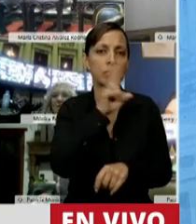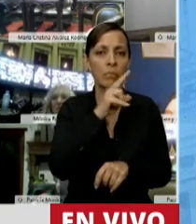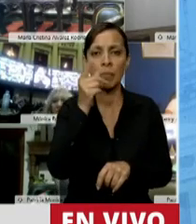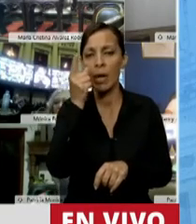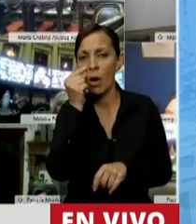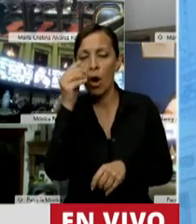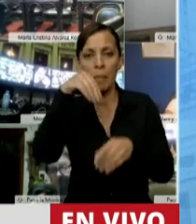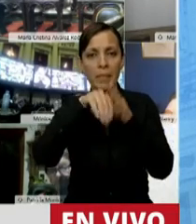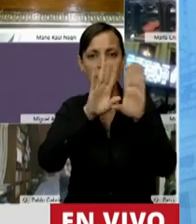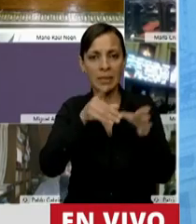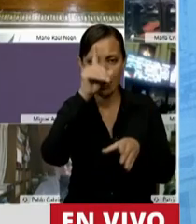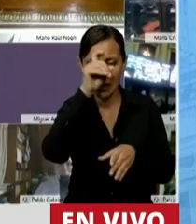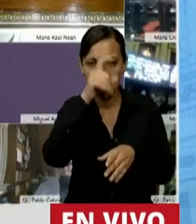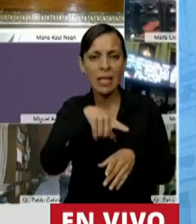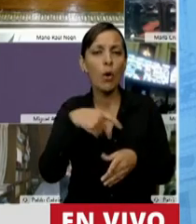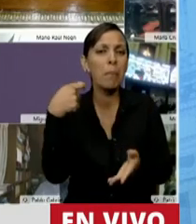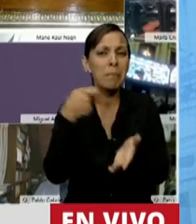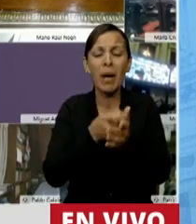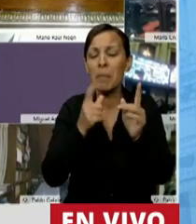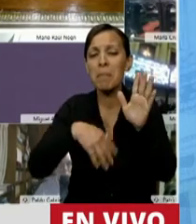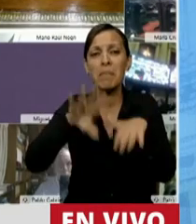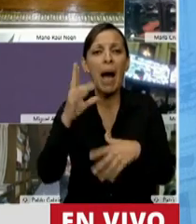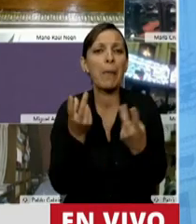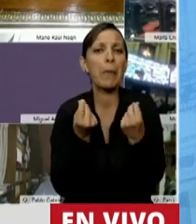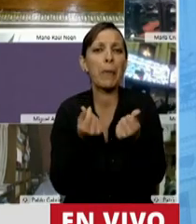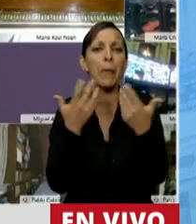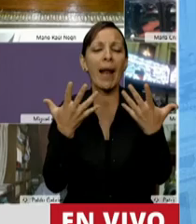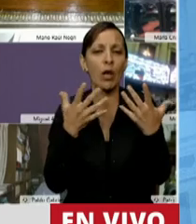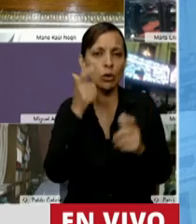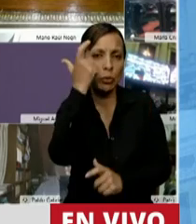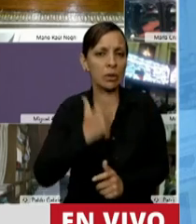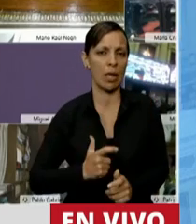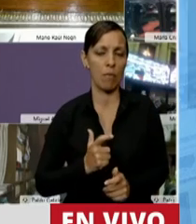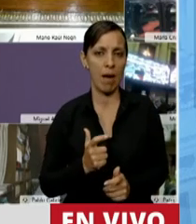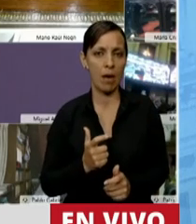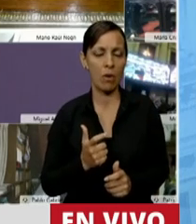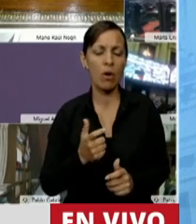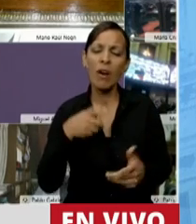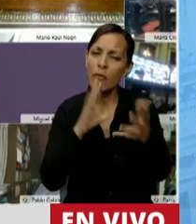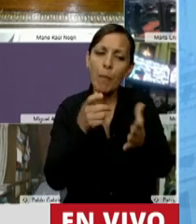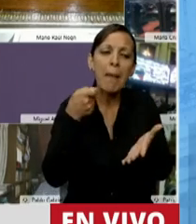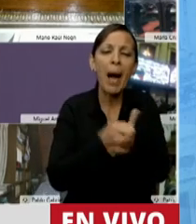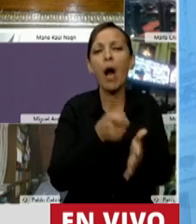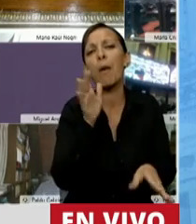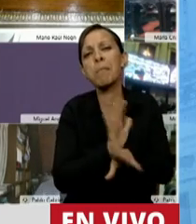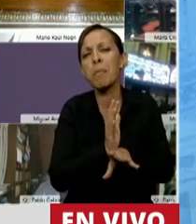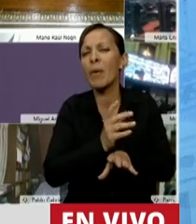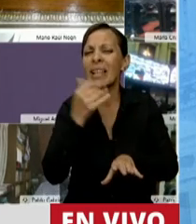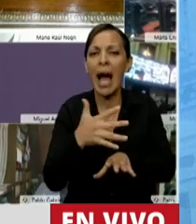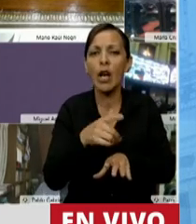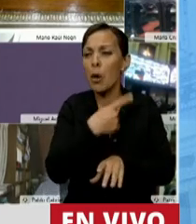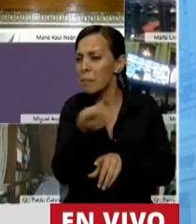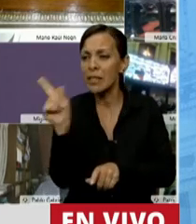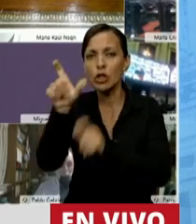salud hicieron un pago único más valioso, lo más valioso que tiene un ser humano. Un pago muy caro, que ningún rico